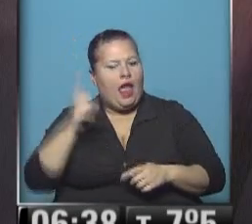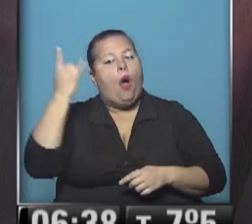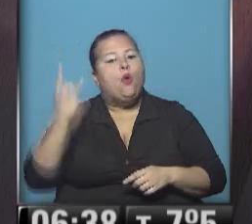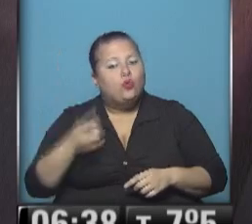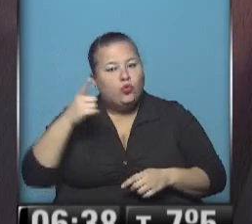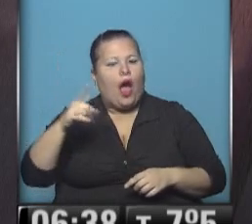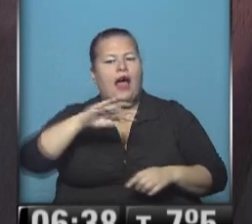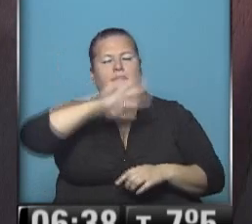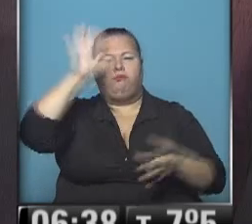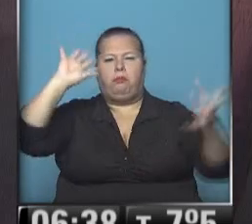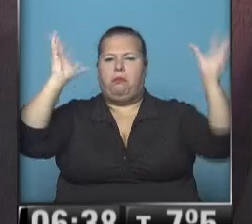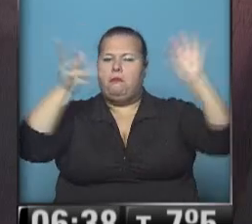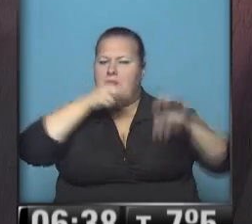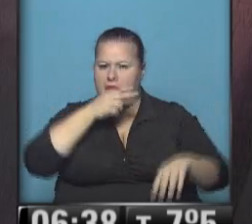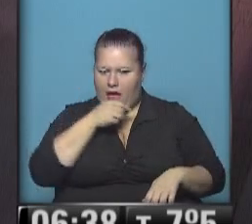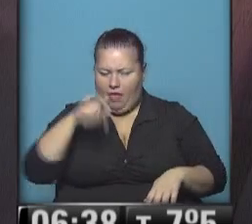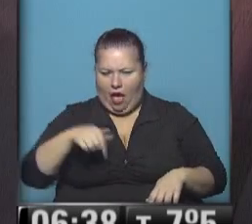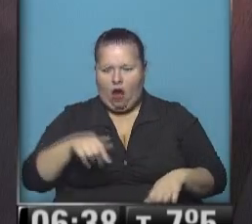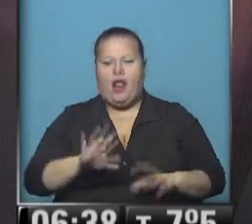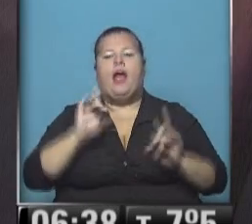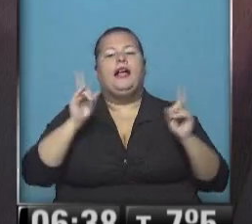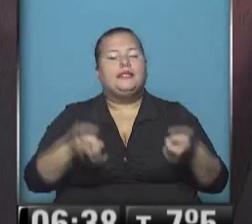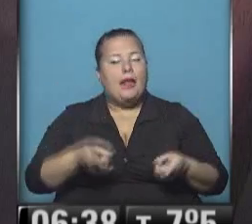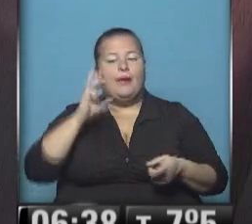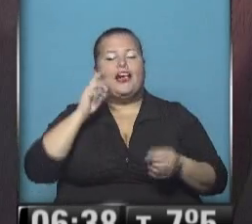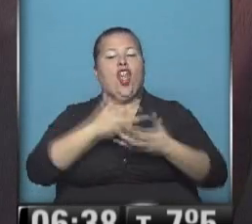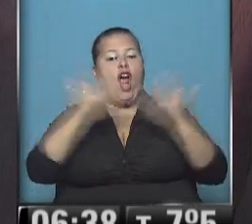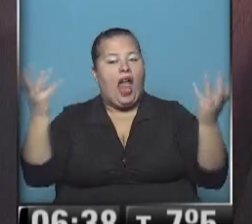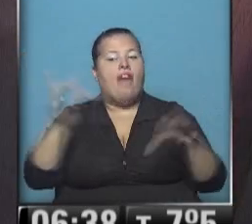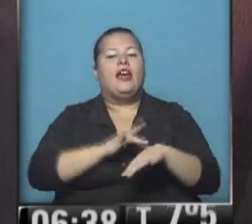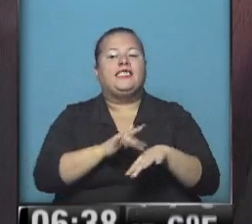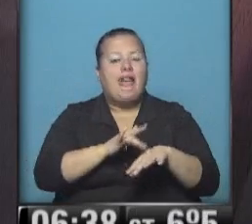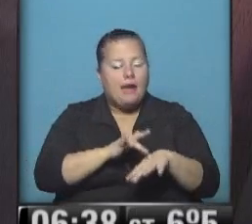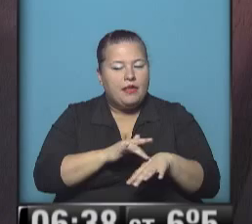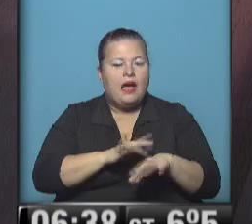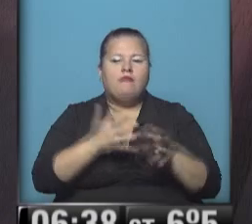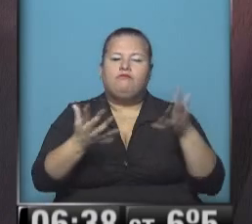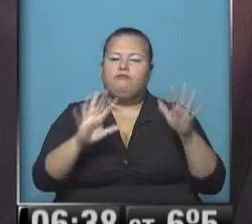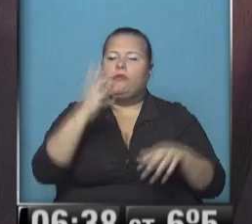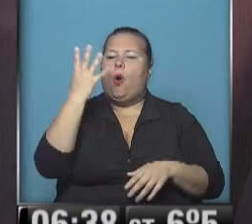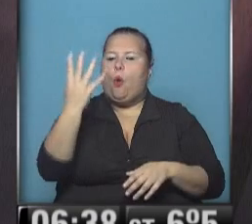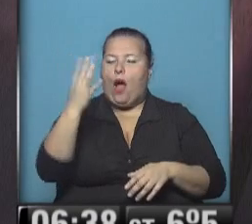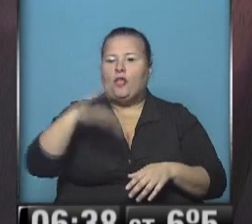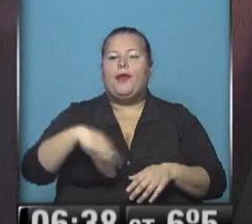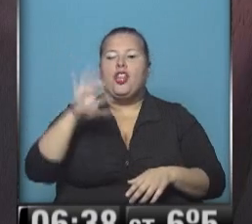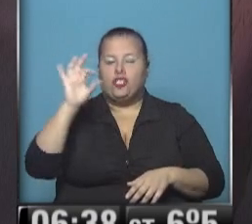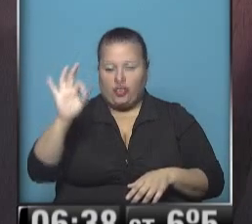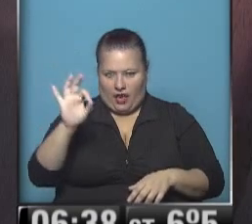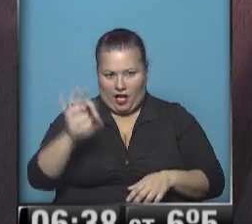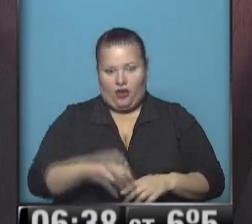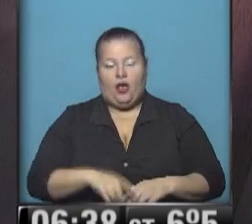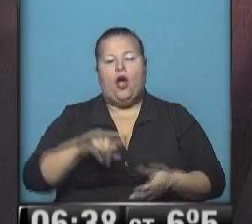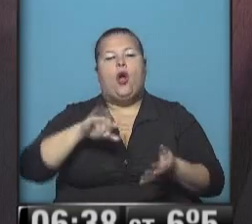tienen cielo clarito en este momento. También en Río Grande, la sensación térmica es del orden de 4 bajo cero.